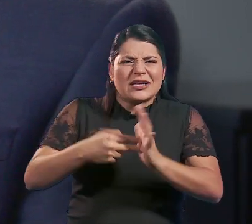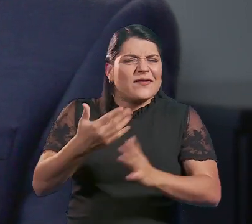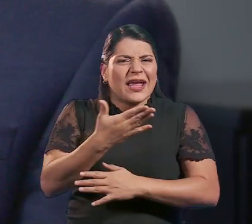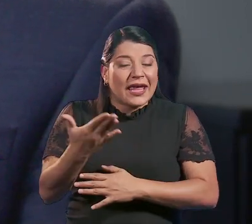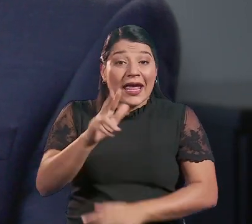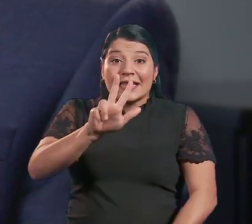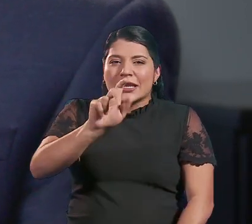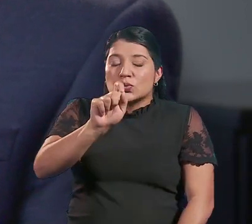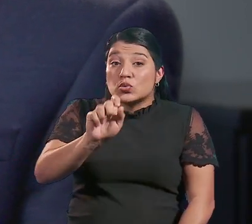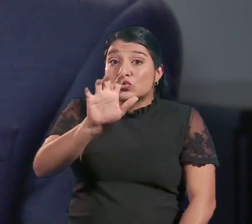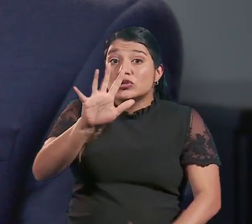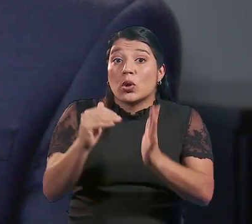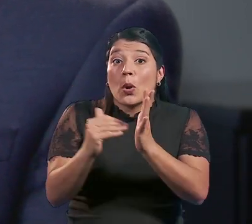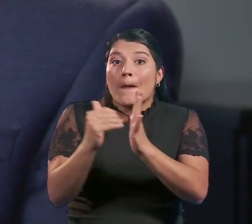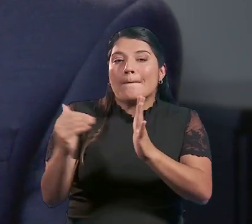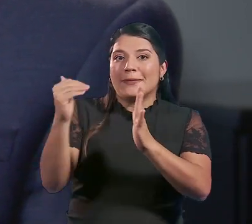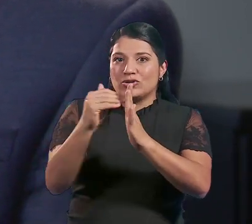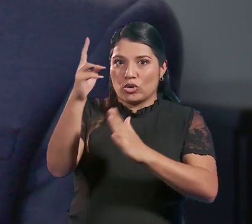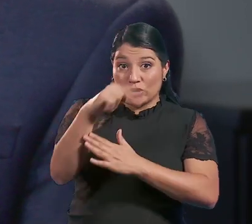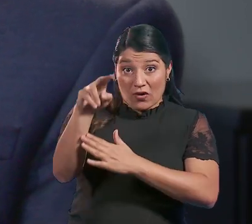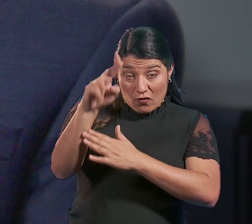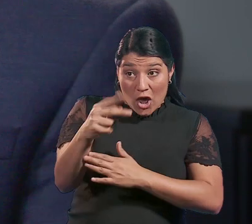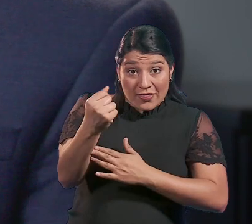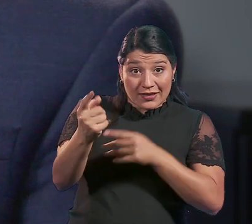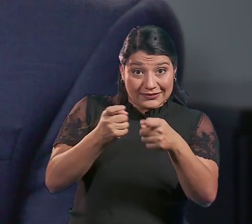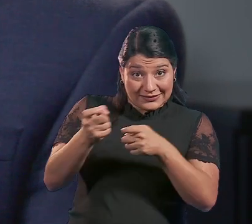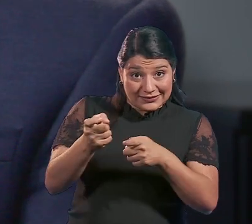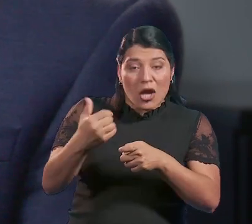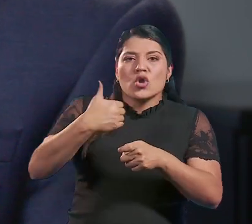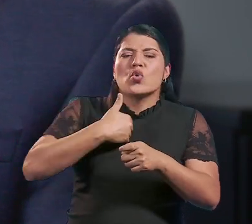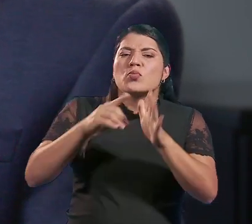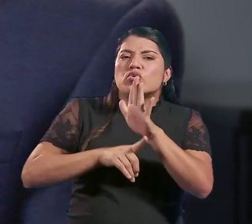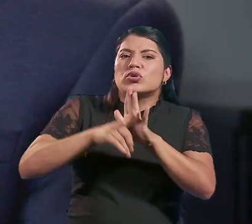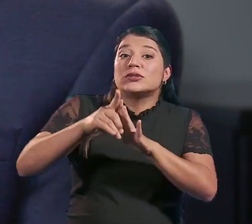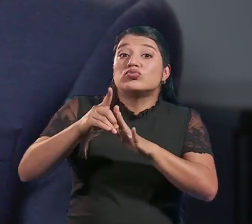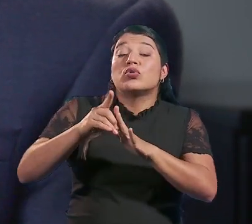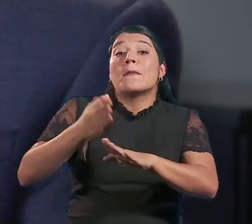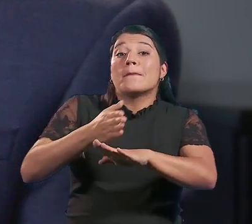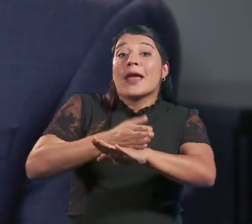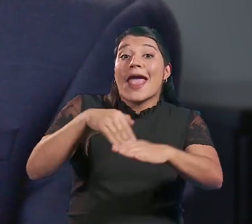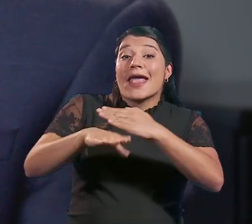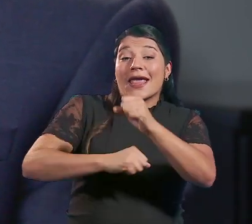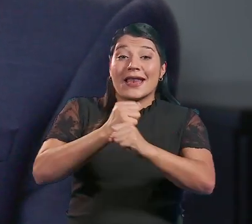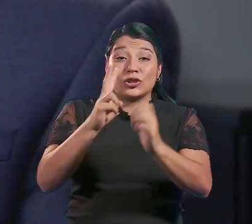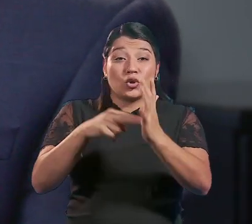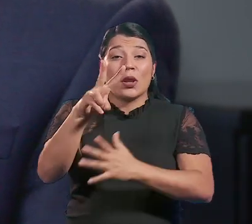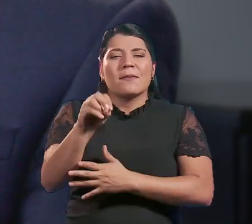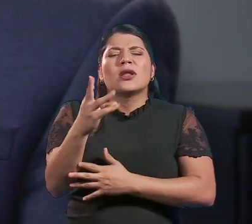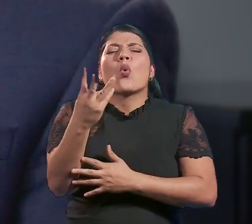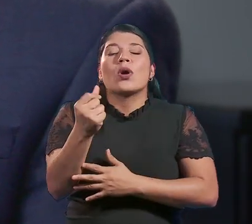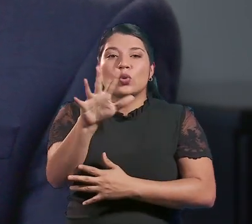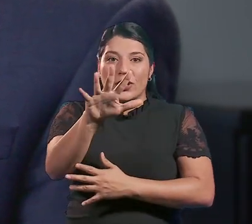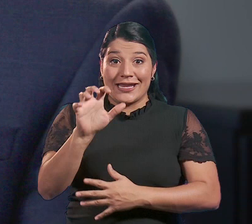.5 billones de colones de fondos administrados, con un crecimiento para el año 2020 de más de 500 mil